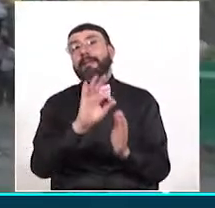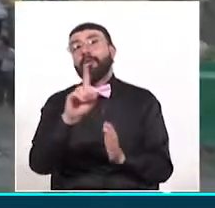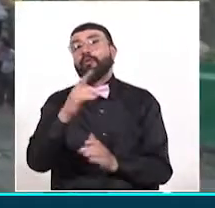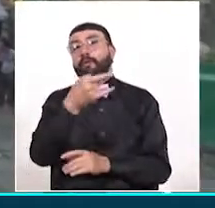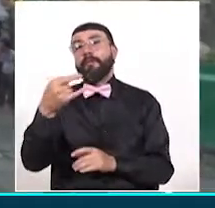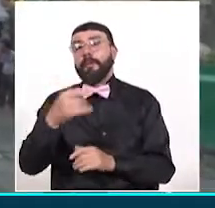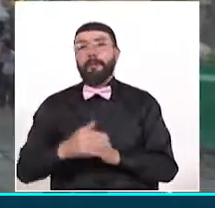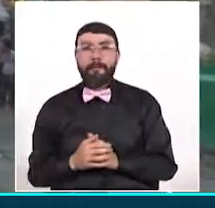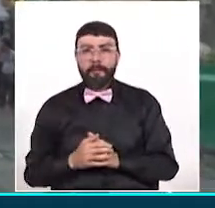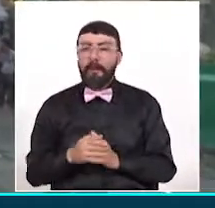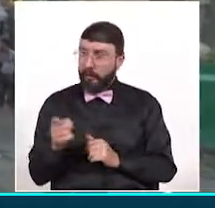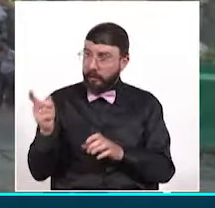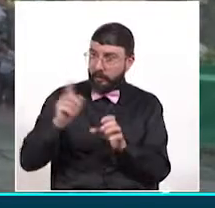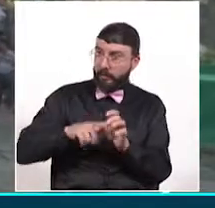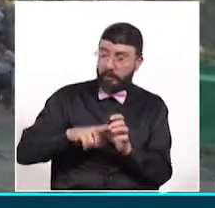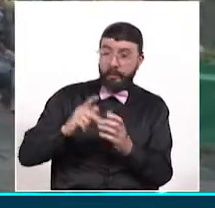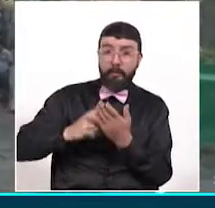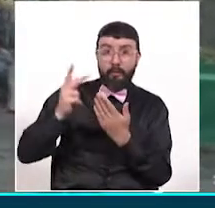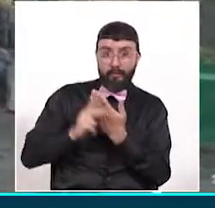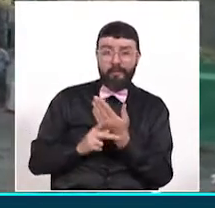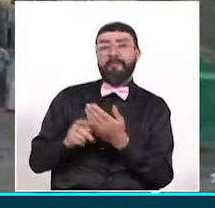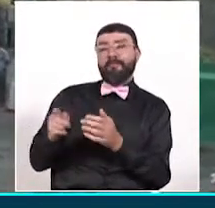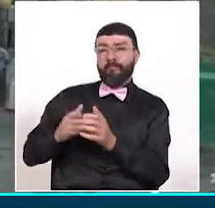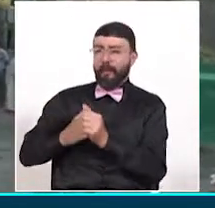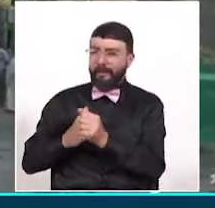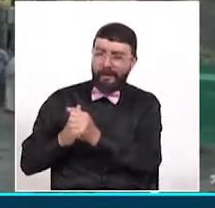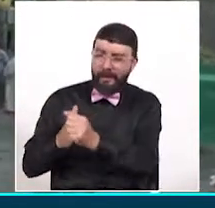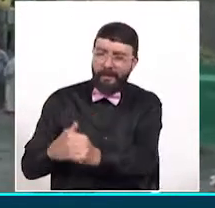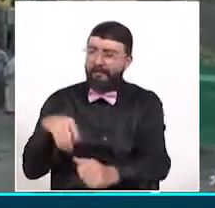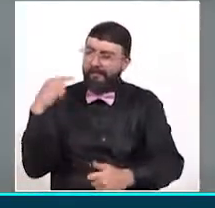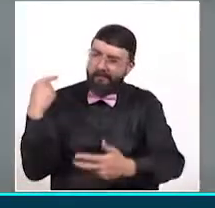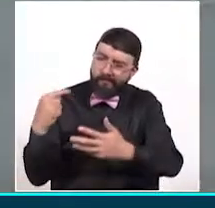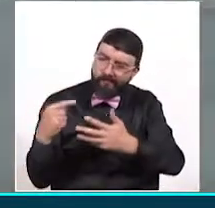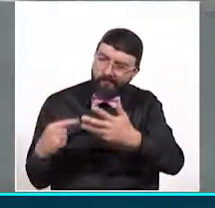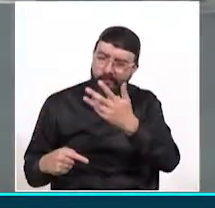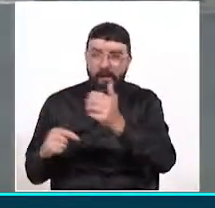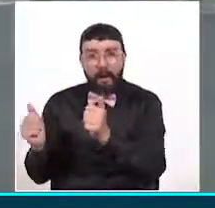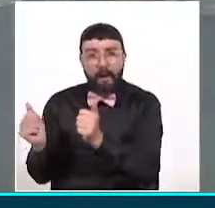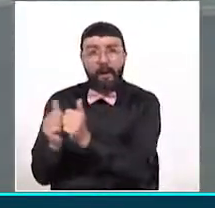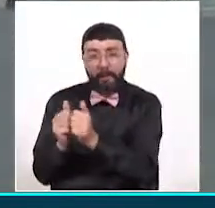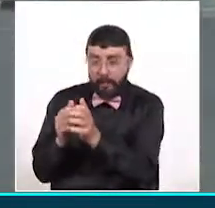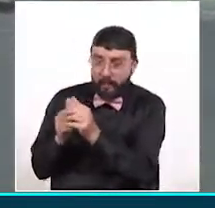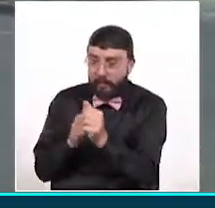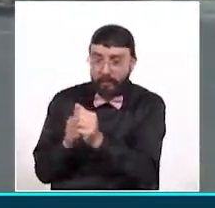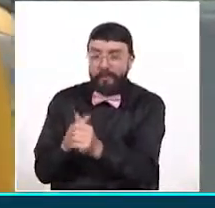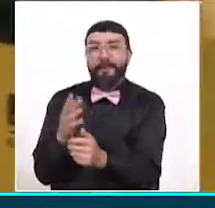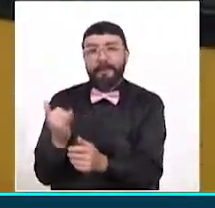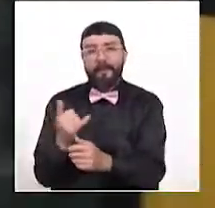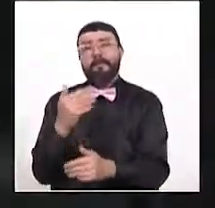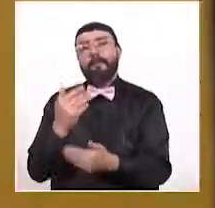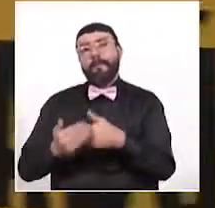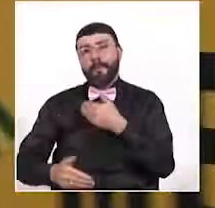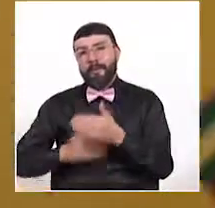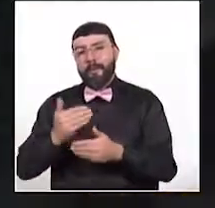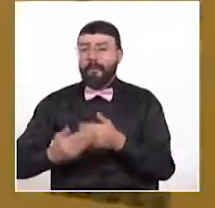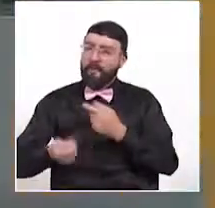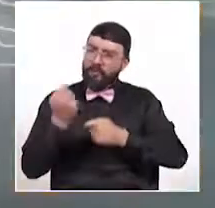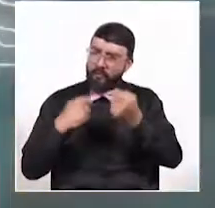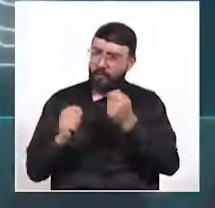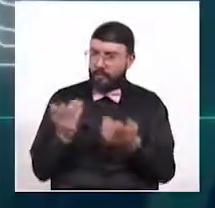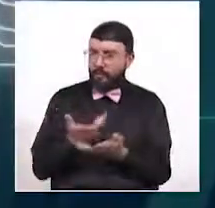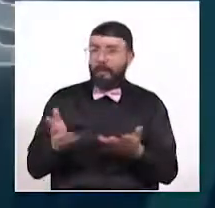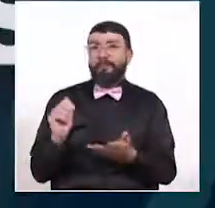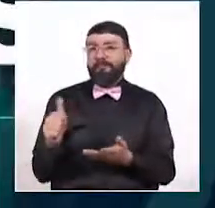beneficiarios de este proyecto son orientados por profesionales con el objetivo de acompañarlos y orientarlos en el proceso de producción y comercialización de sus